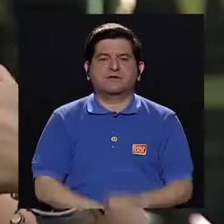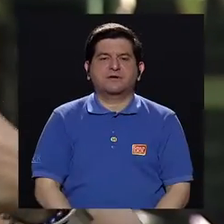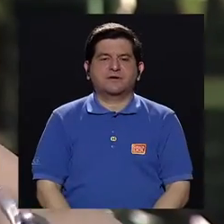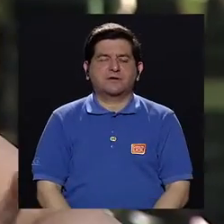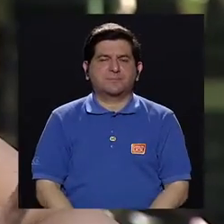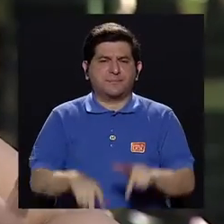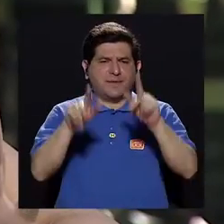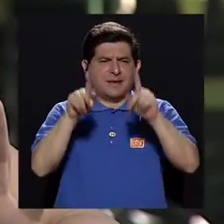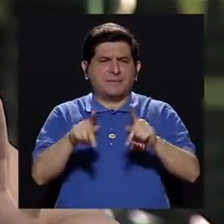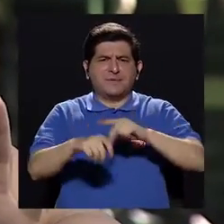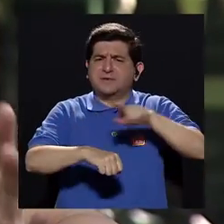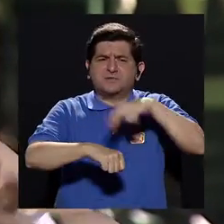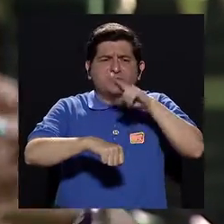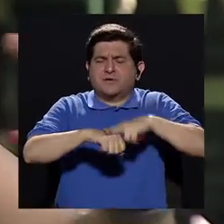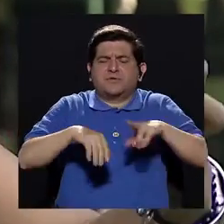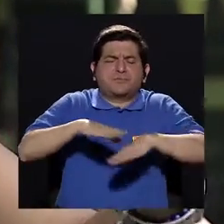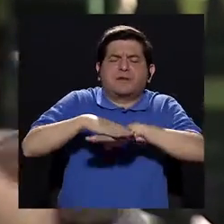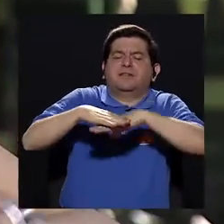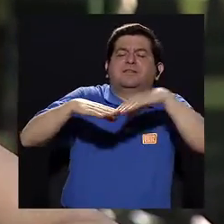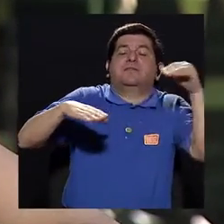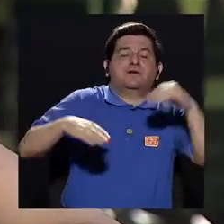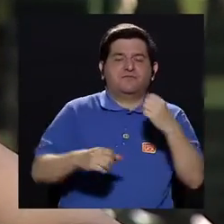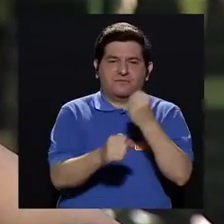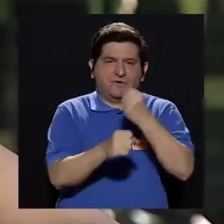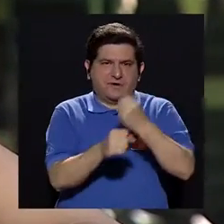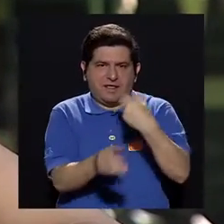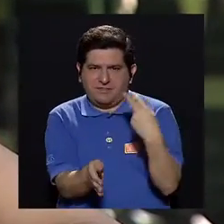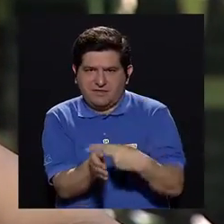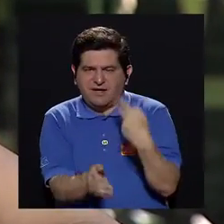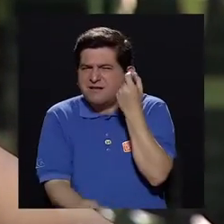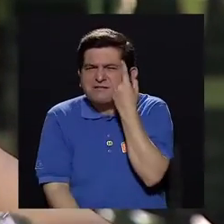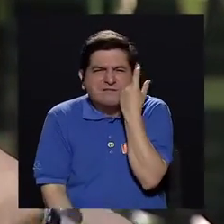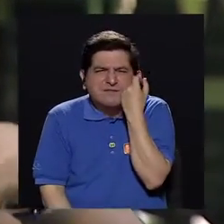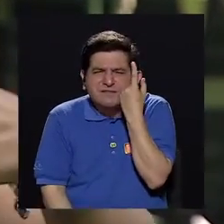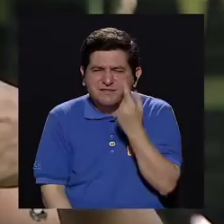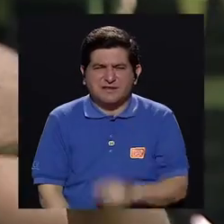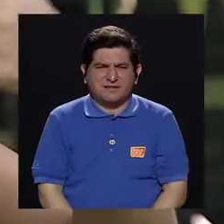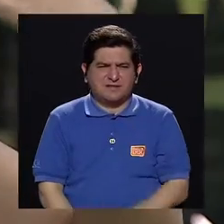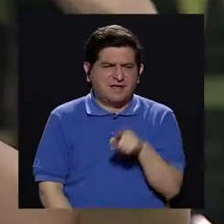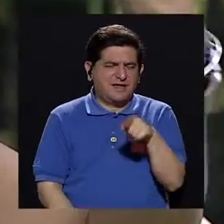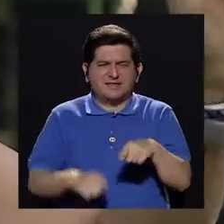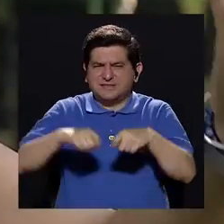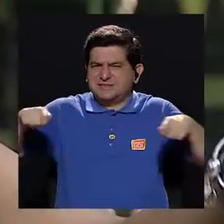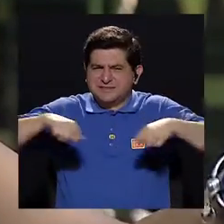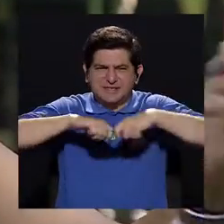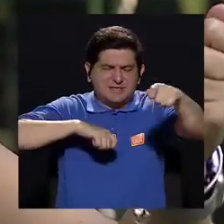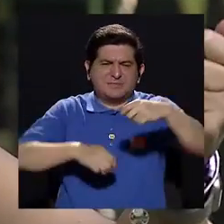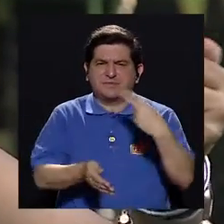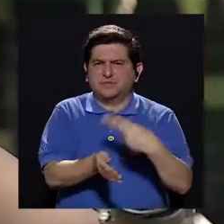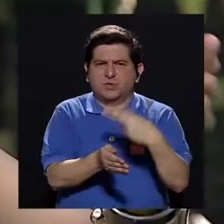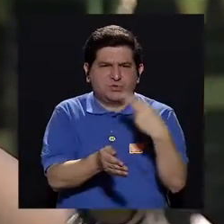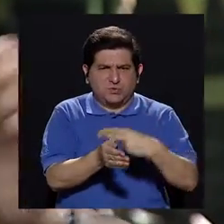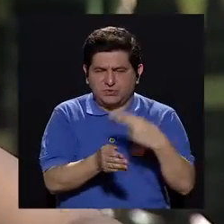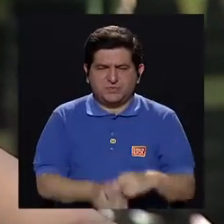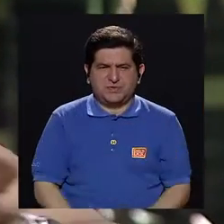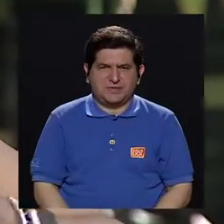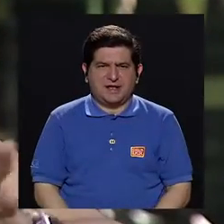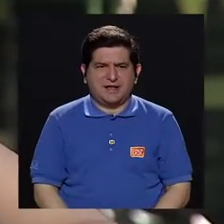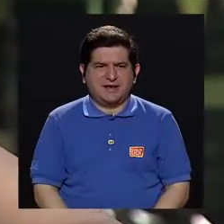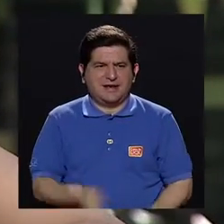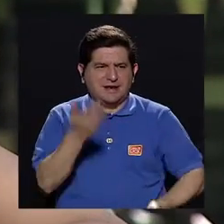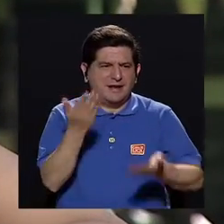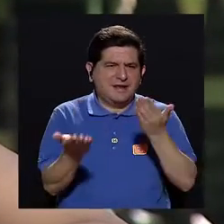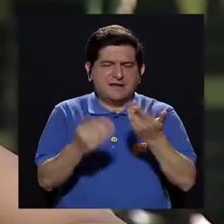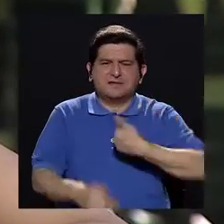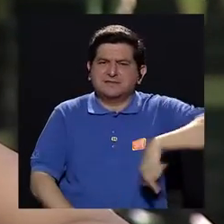uno, como una persona particular, fuera de la labor que hace el hospital, no entiende la gran dimensión que hace un hospital, si no es